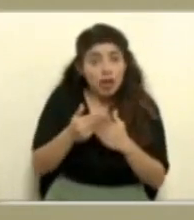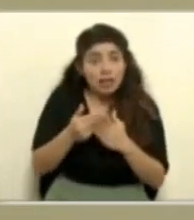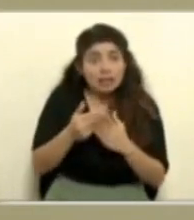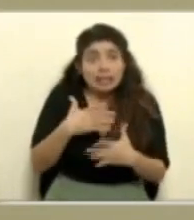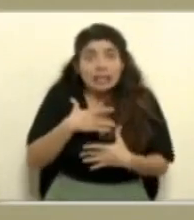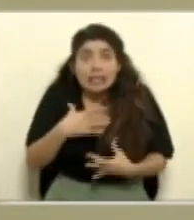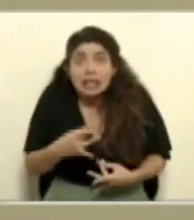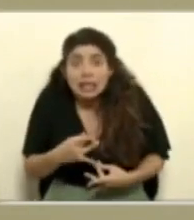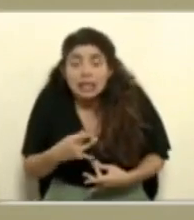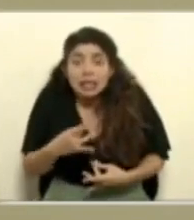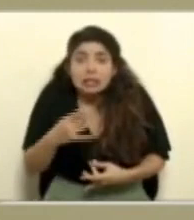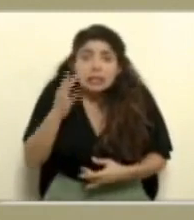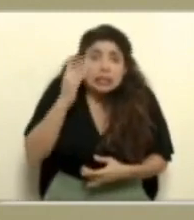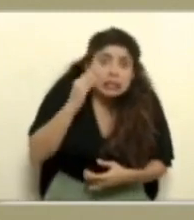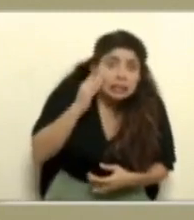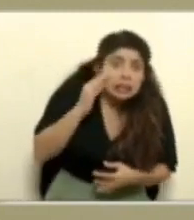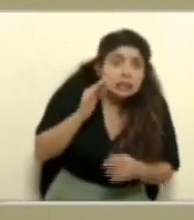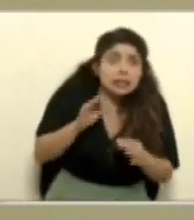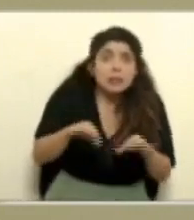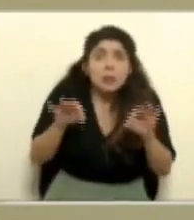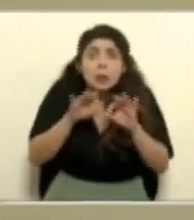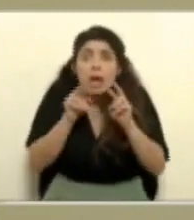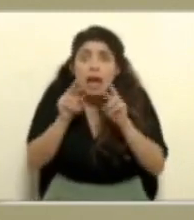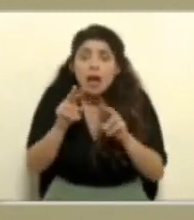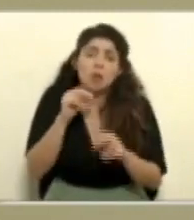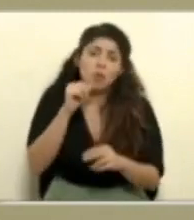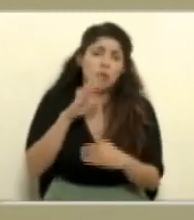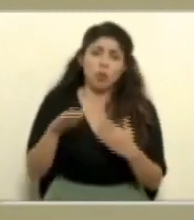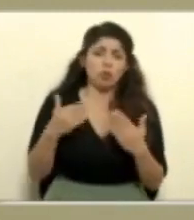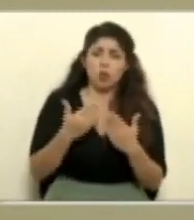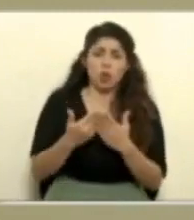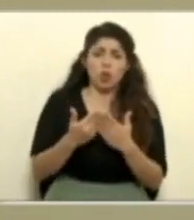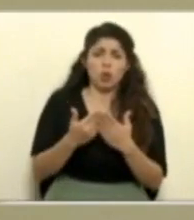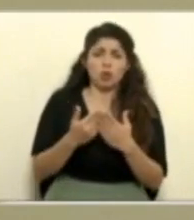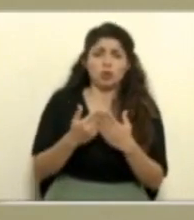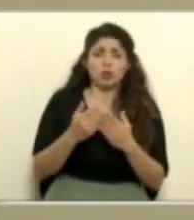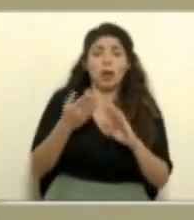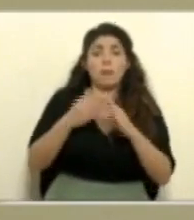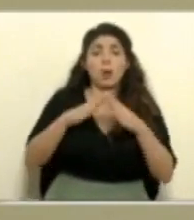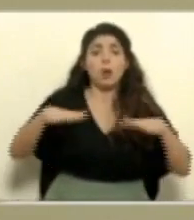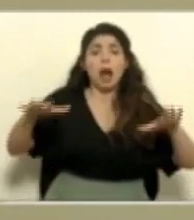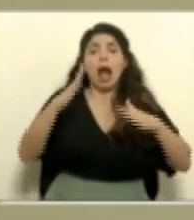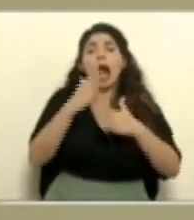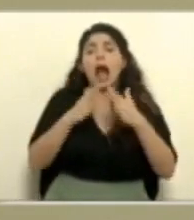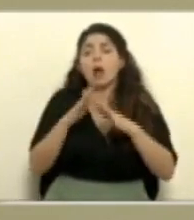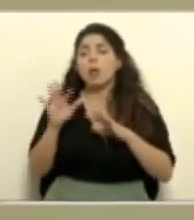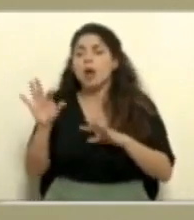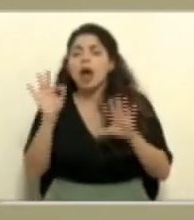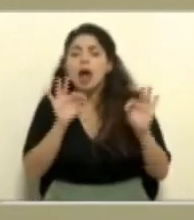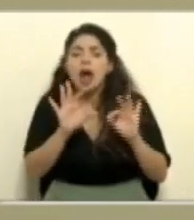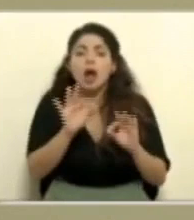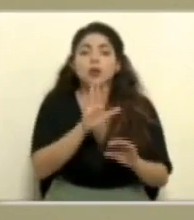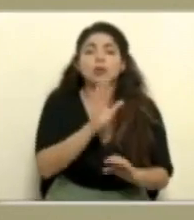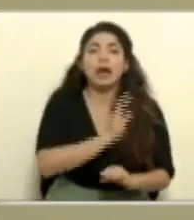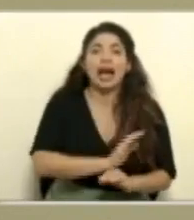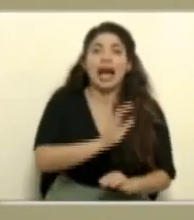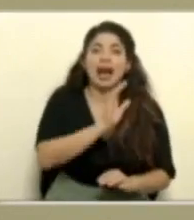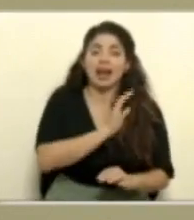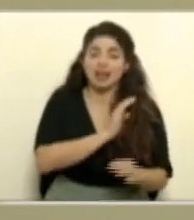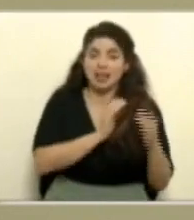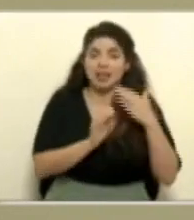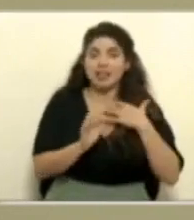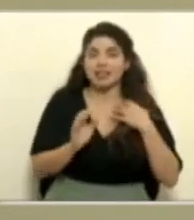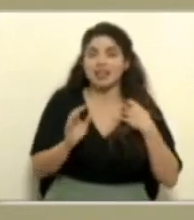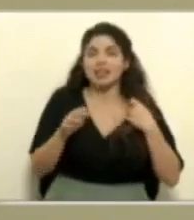como de interés particular de seguimiento o de comportamiento a nivel poblacional por las características que representan en